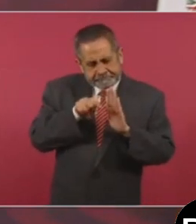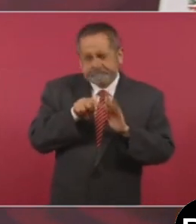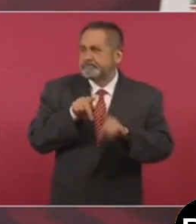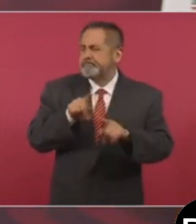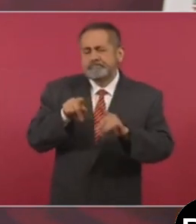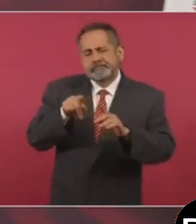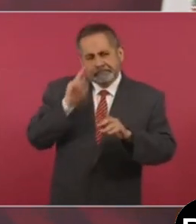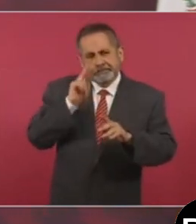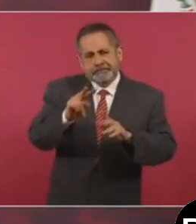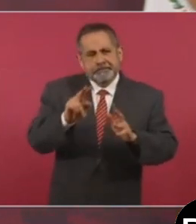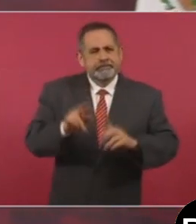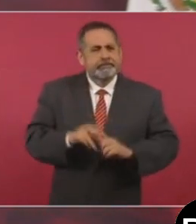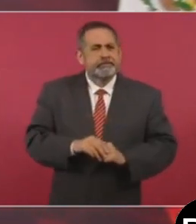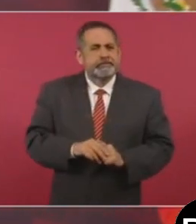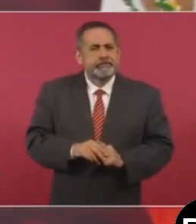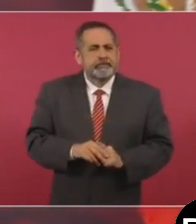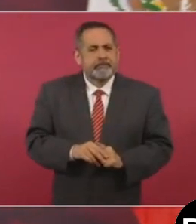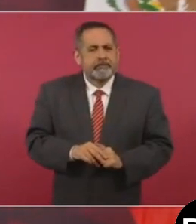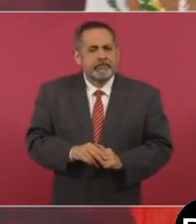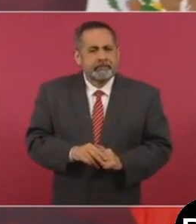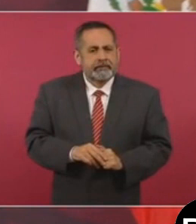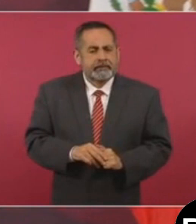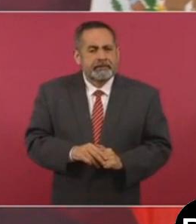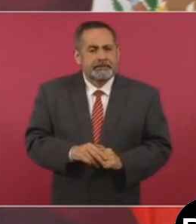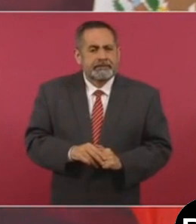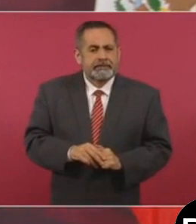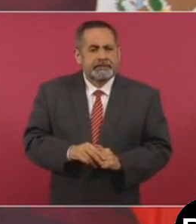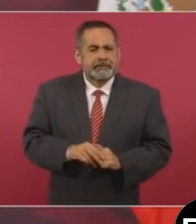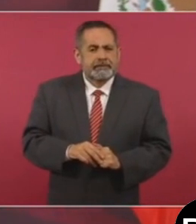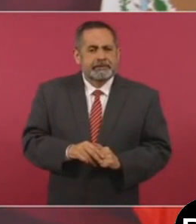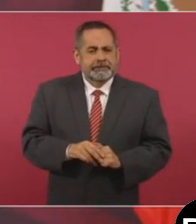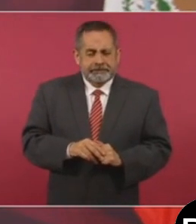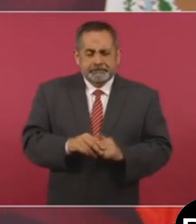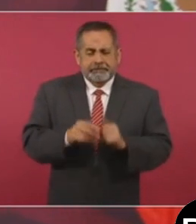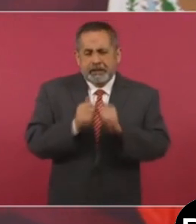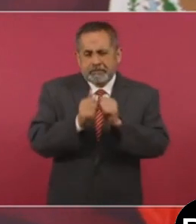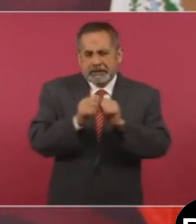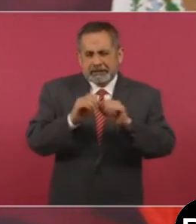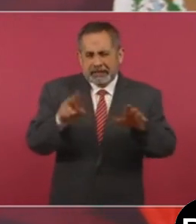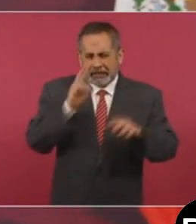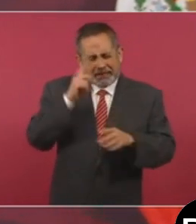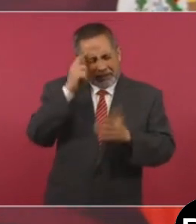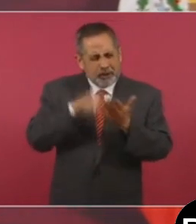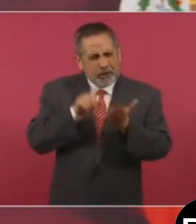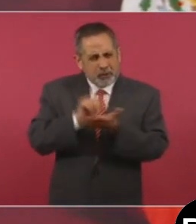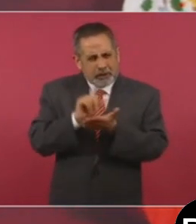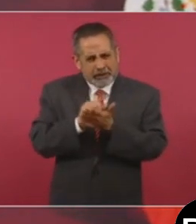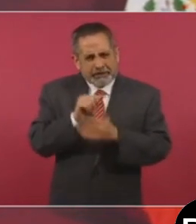mensaje, creo que en tuit,